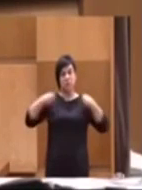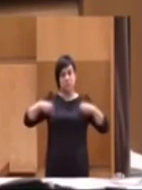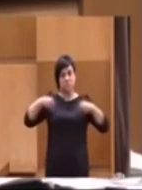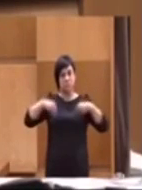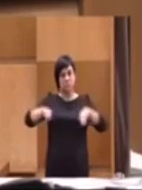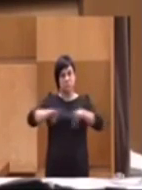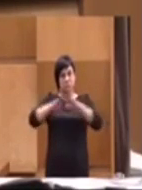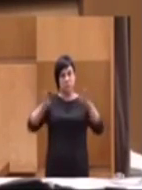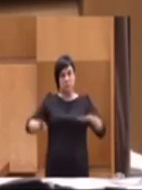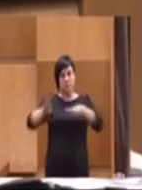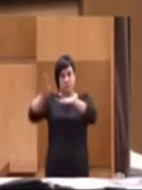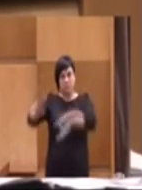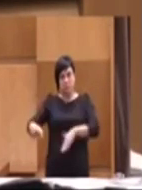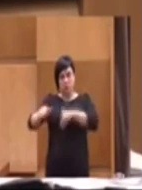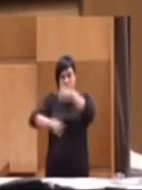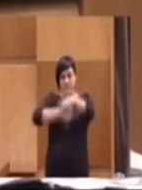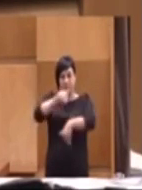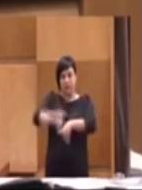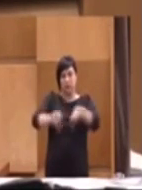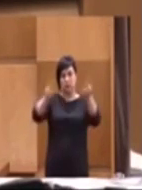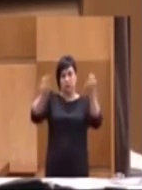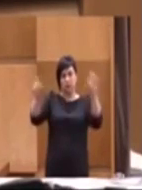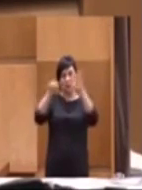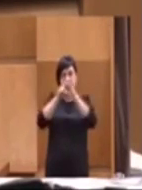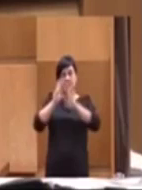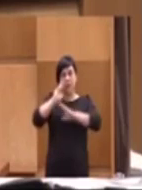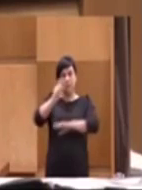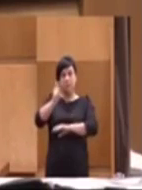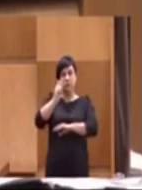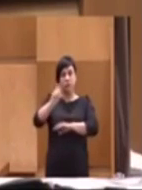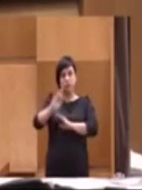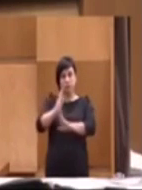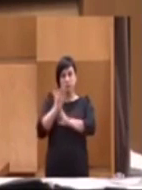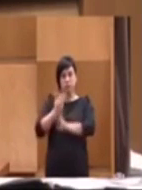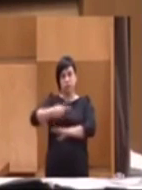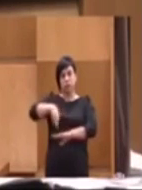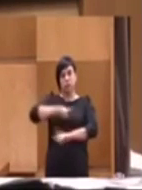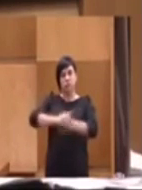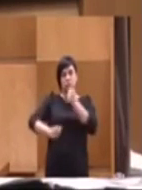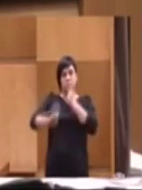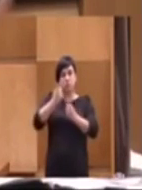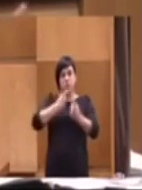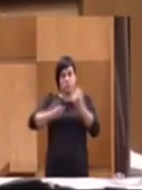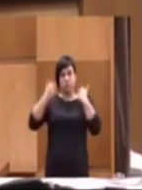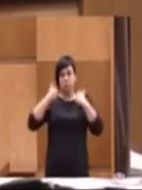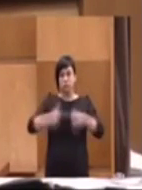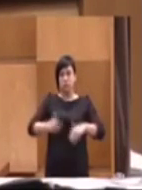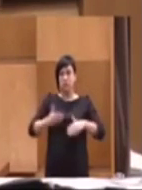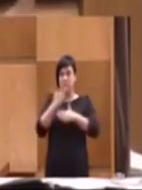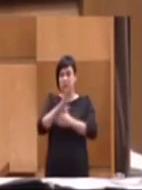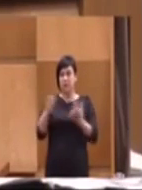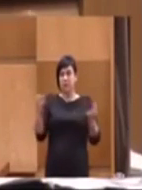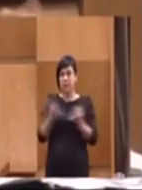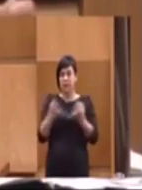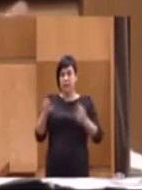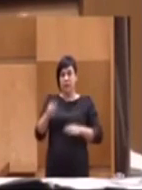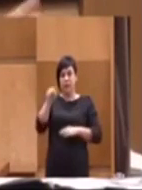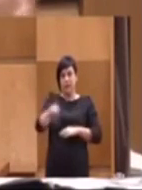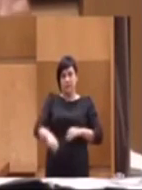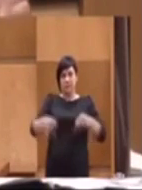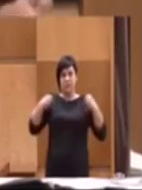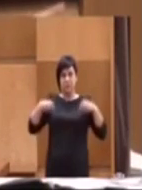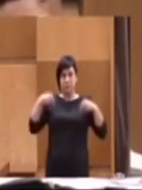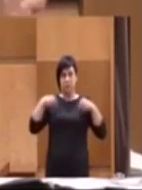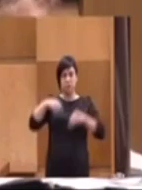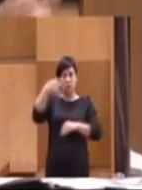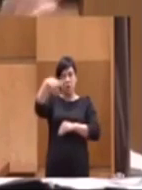propia mesa por referéndum de las pensiones, nos ha planteado. Es más, les hemos hecho la consulta y la moción que se está planteando es esta misma, simplemente